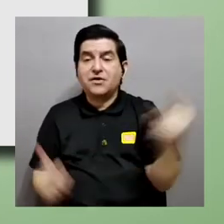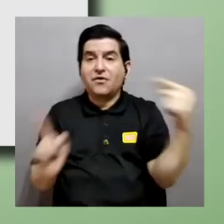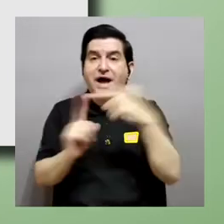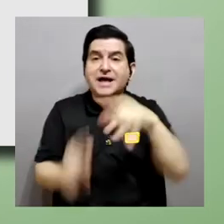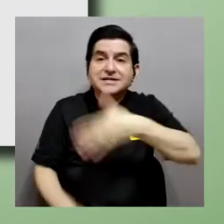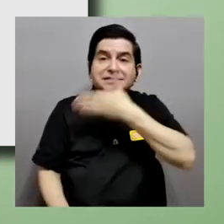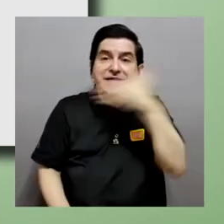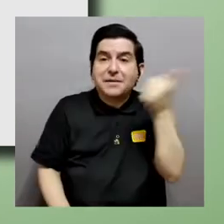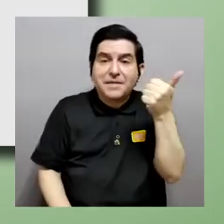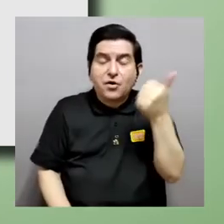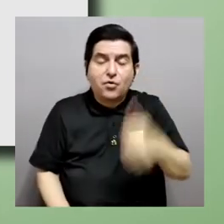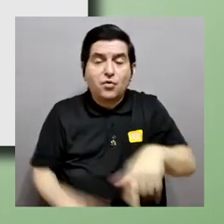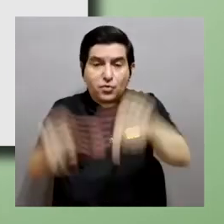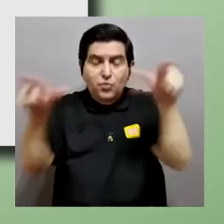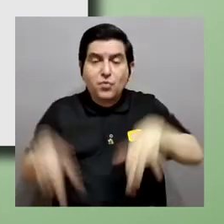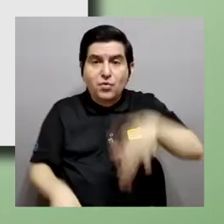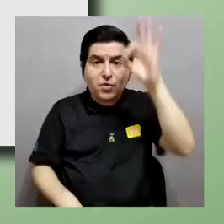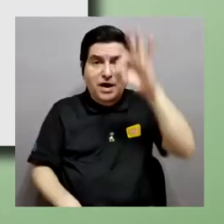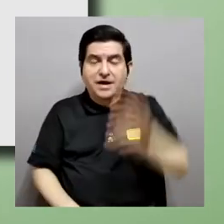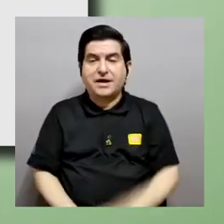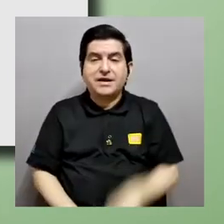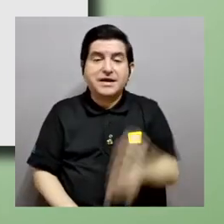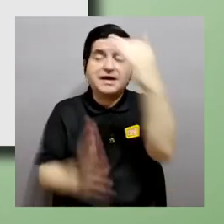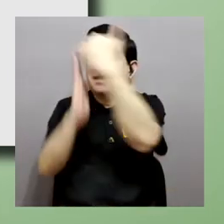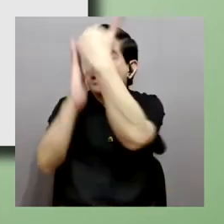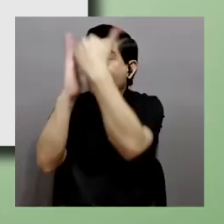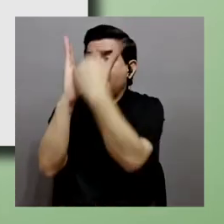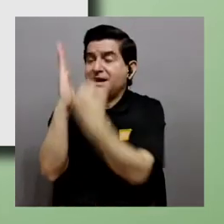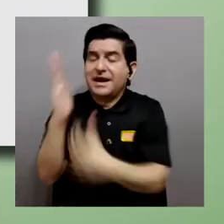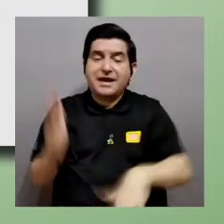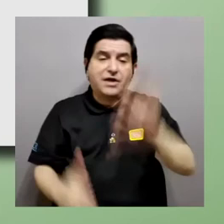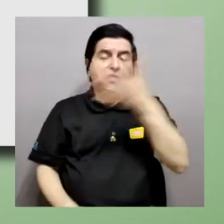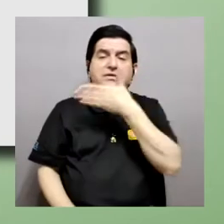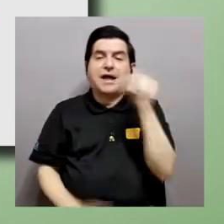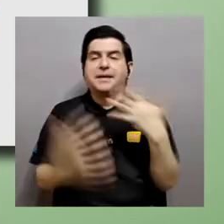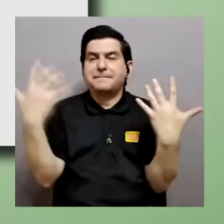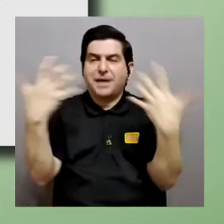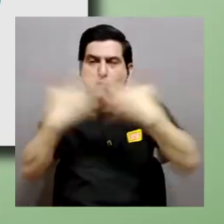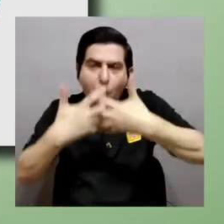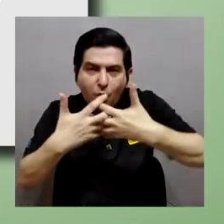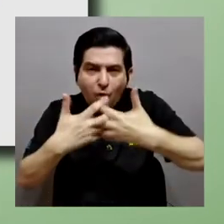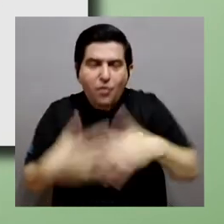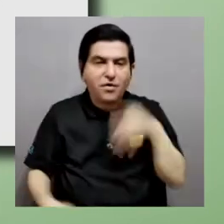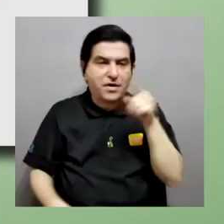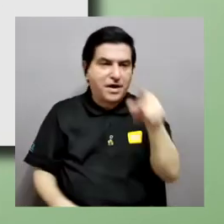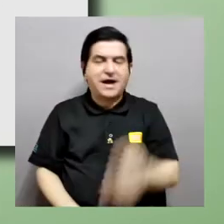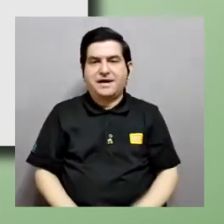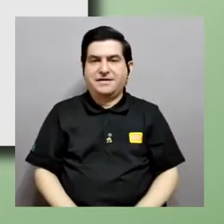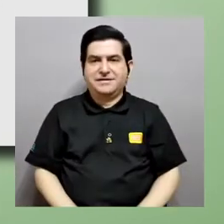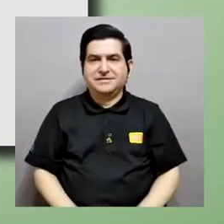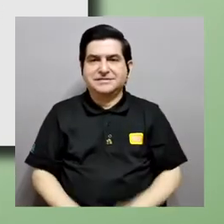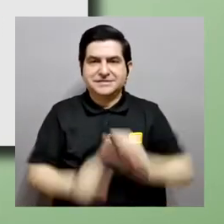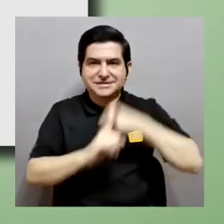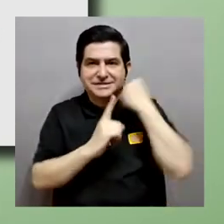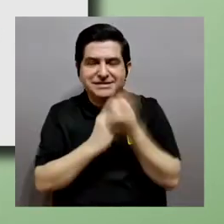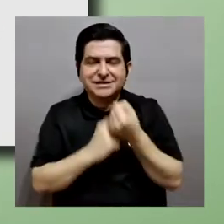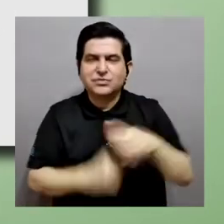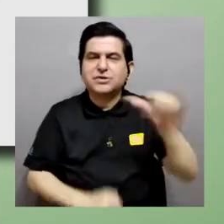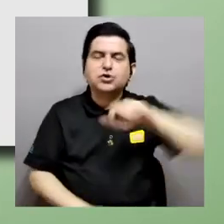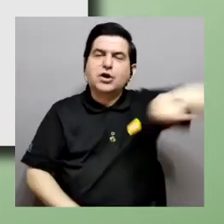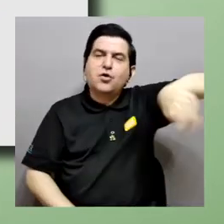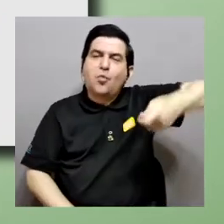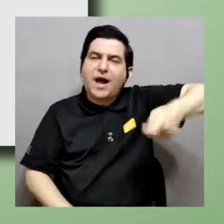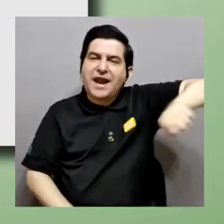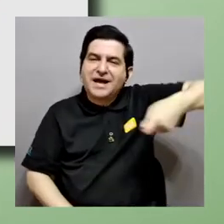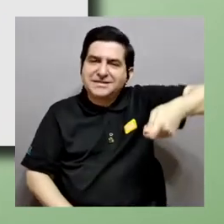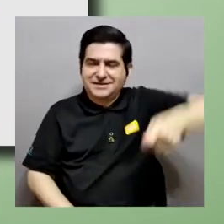y dentro de esta lista de compuestos encontrar el que mejor se adapta a ese pocket, ¿verdad? Esa, como una llave, una cerradura. Eso es básicamente